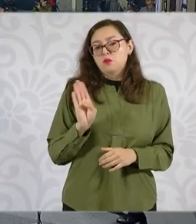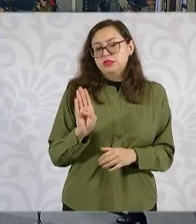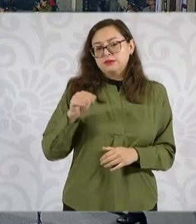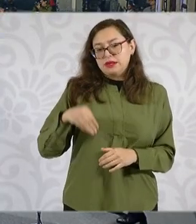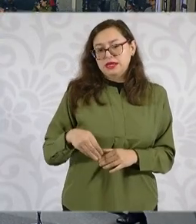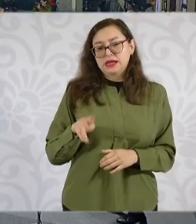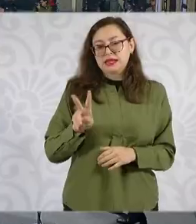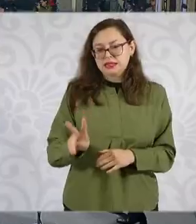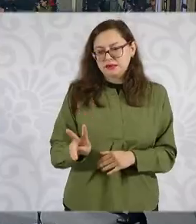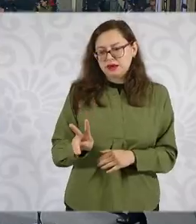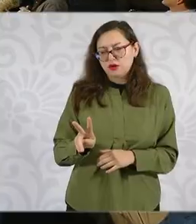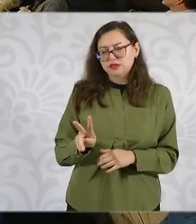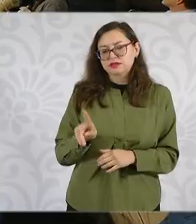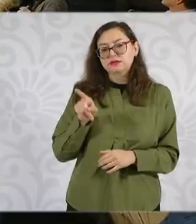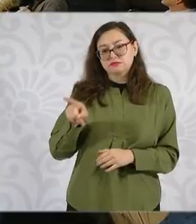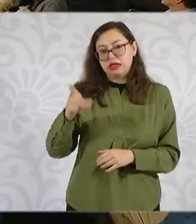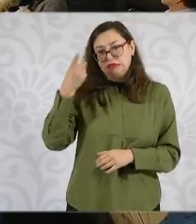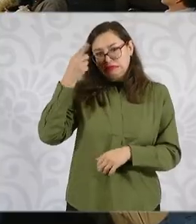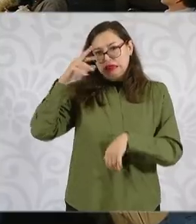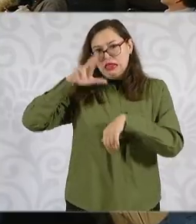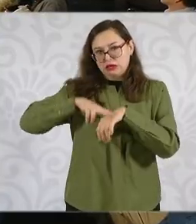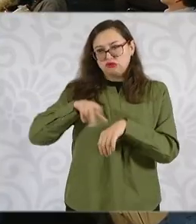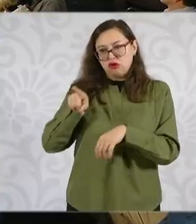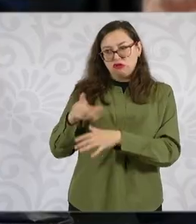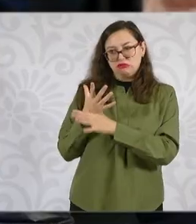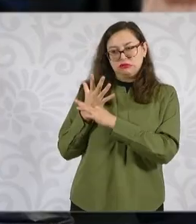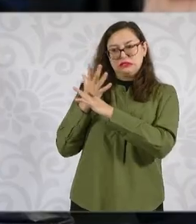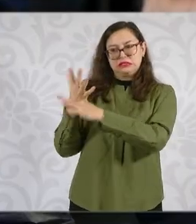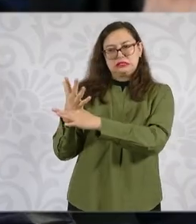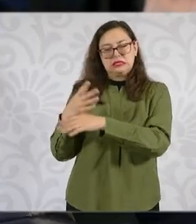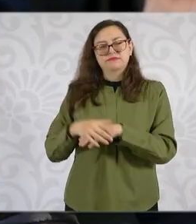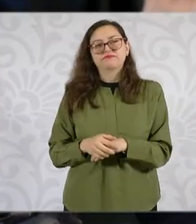le está viendo con cautela. ¿Qué le respondería a usted?